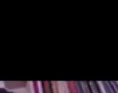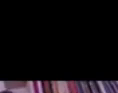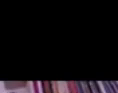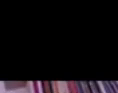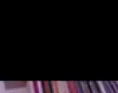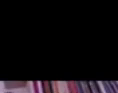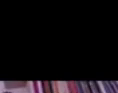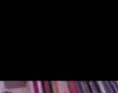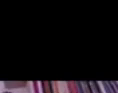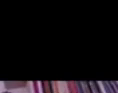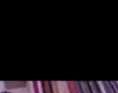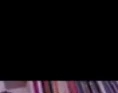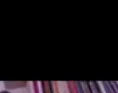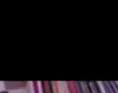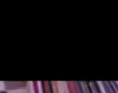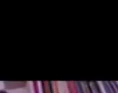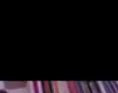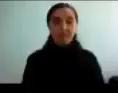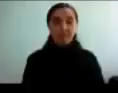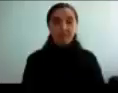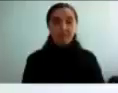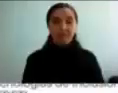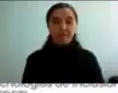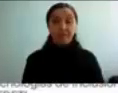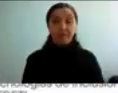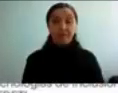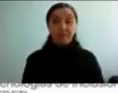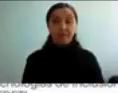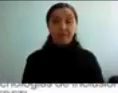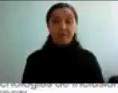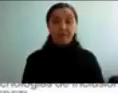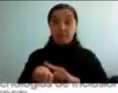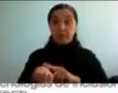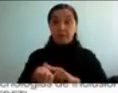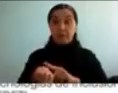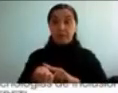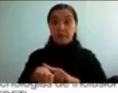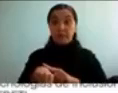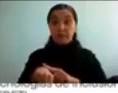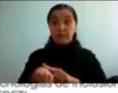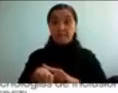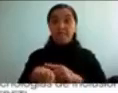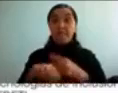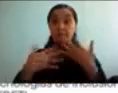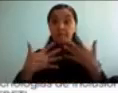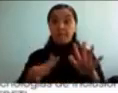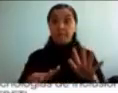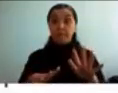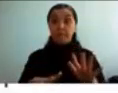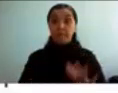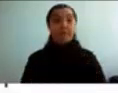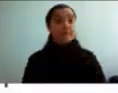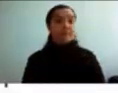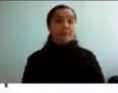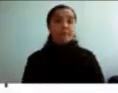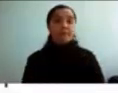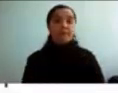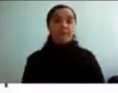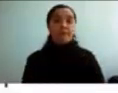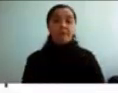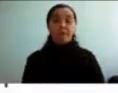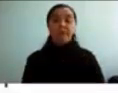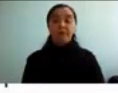Vamos a esperar un momentito Sara que está ahí mostrando la presentación.